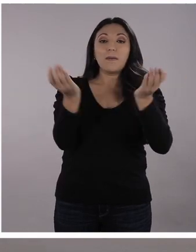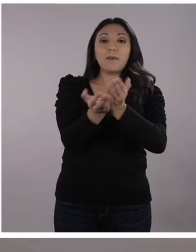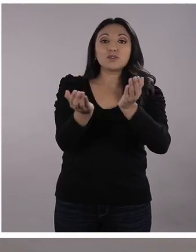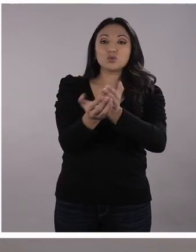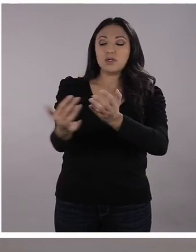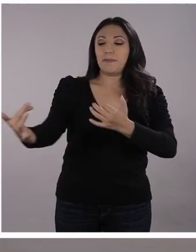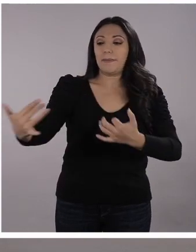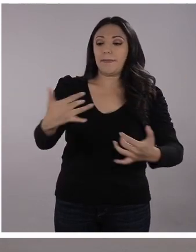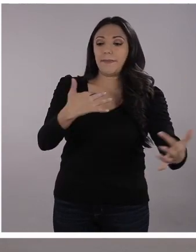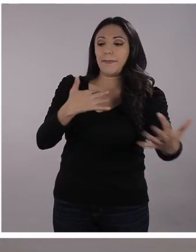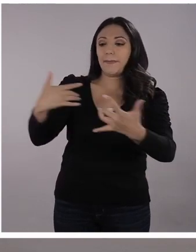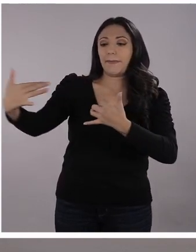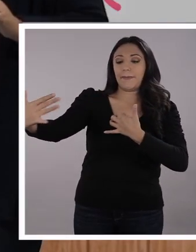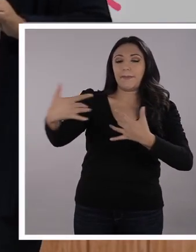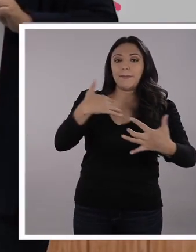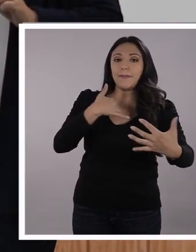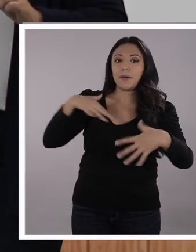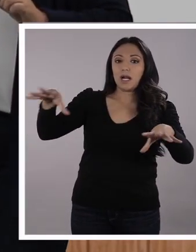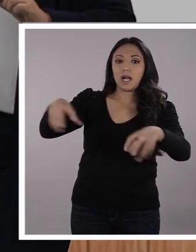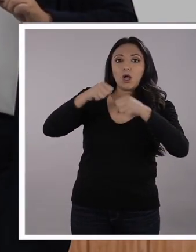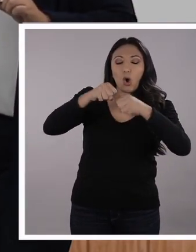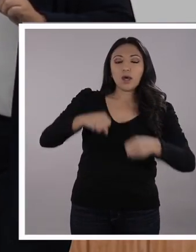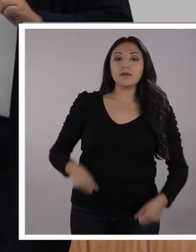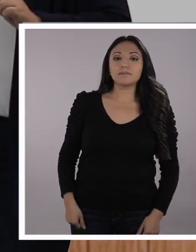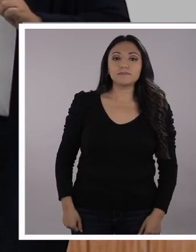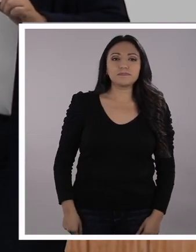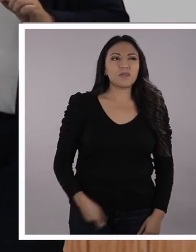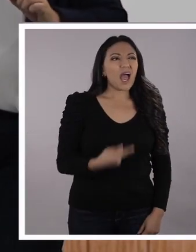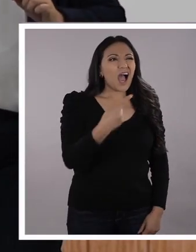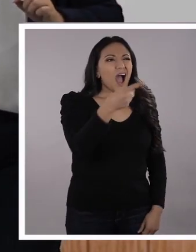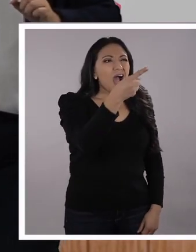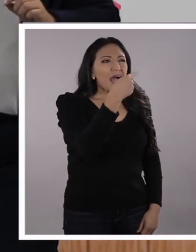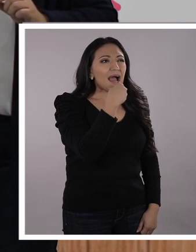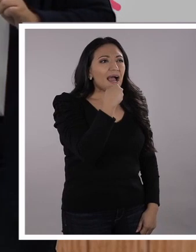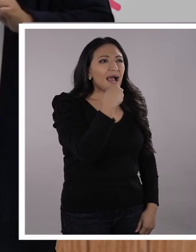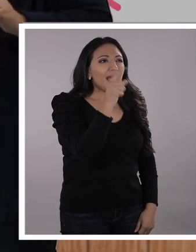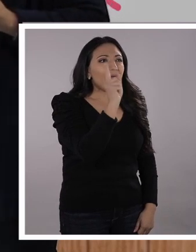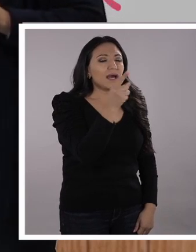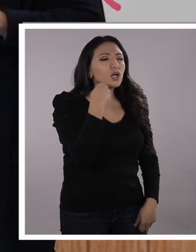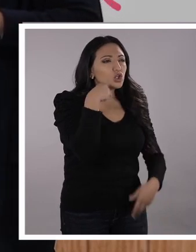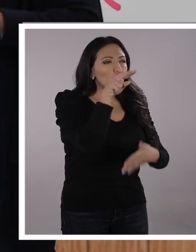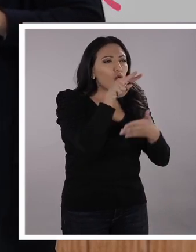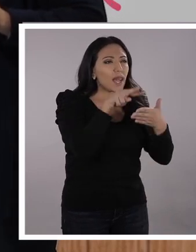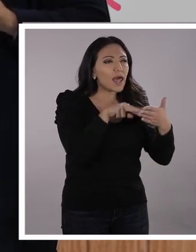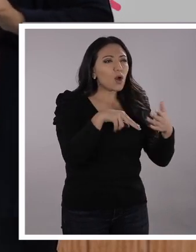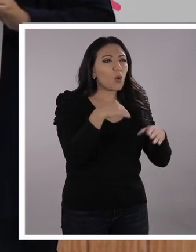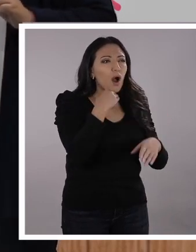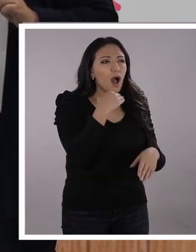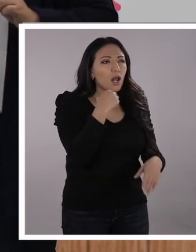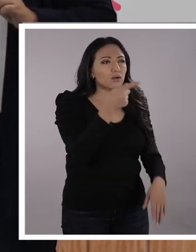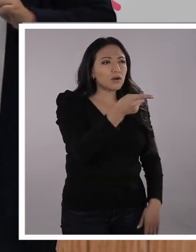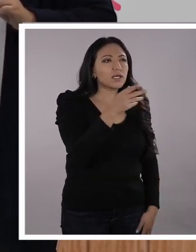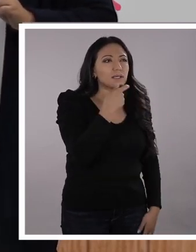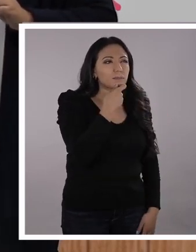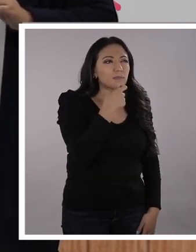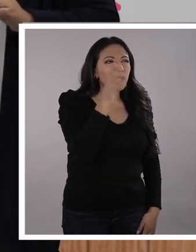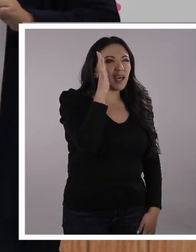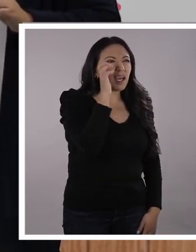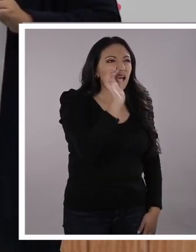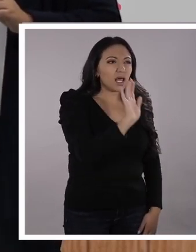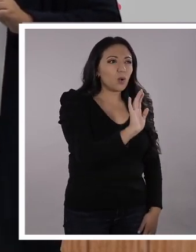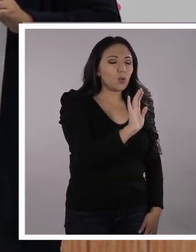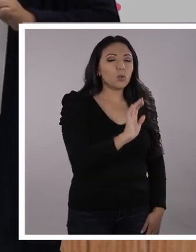la basura que existe en el océano. Me parece que leí el otro día algo de él, de esta barrera que está en la costa, ¿no?